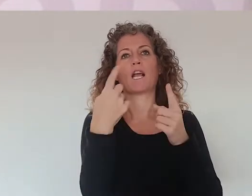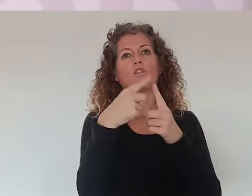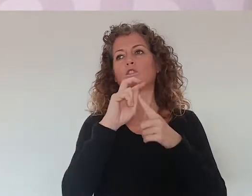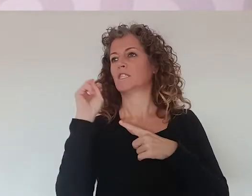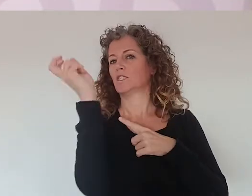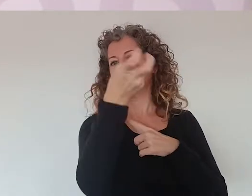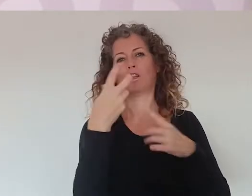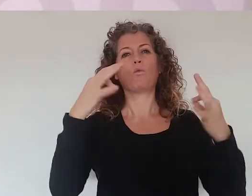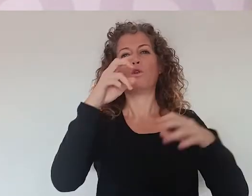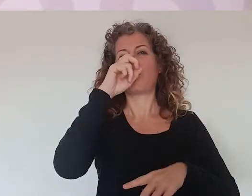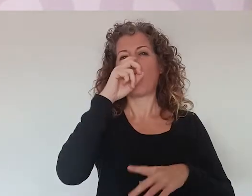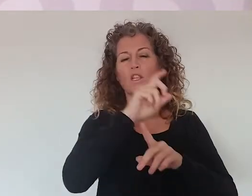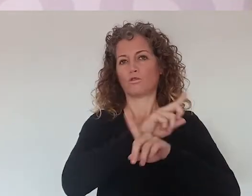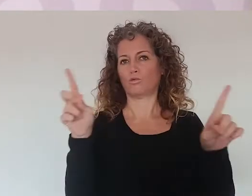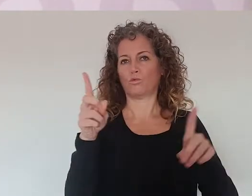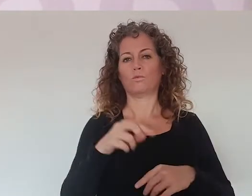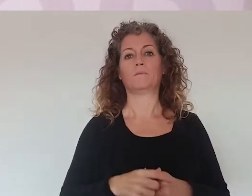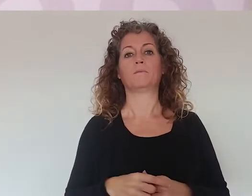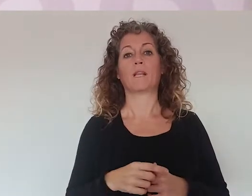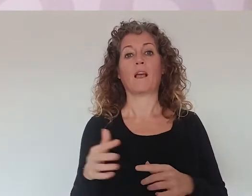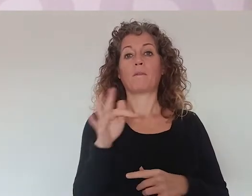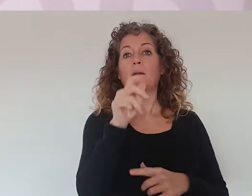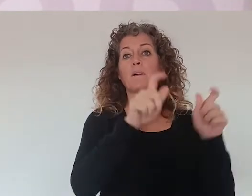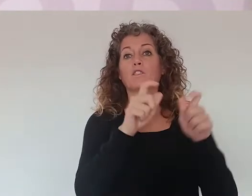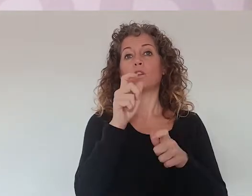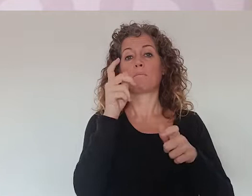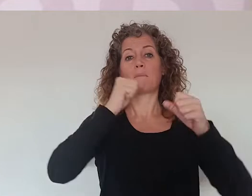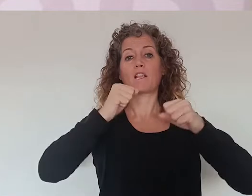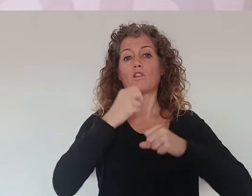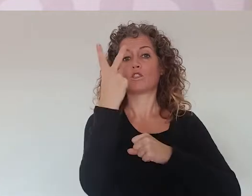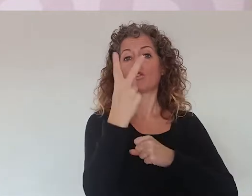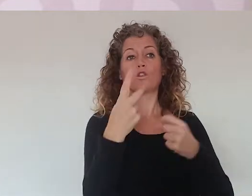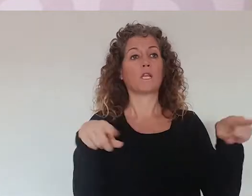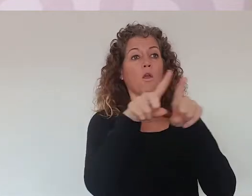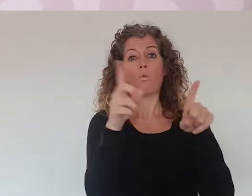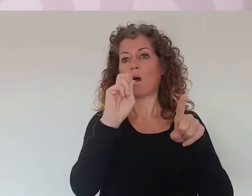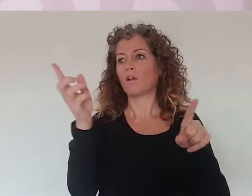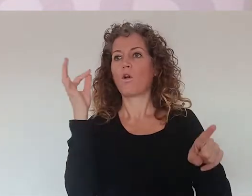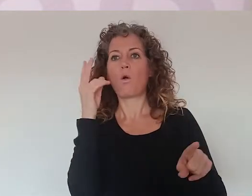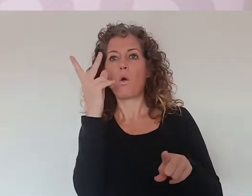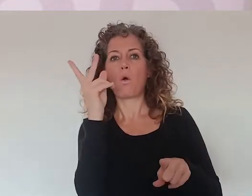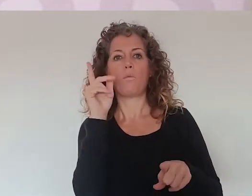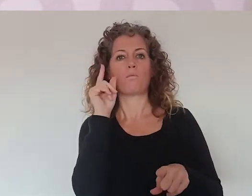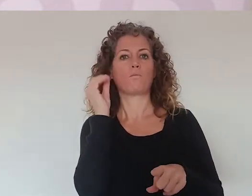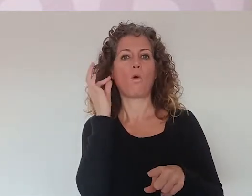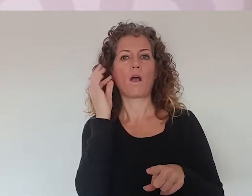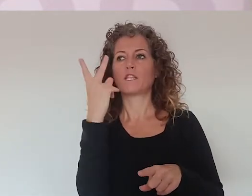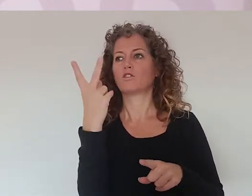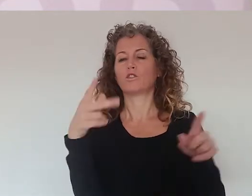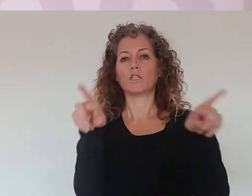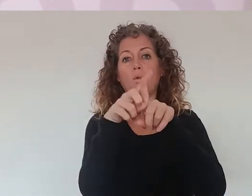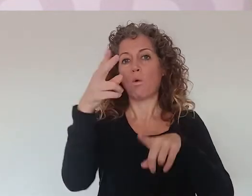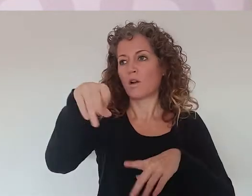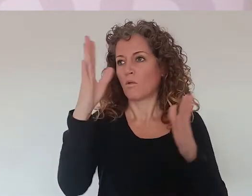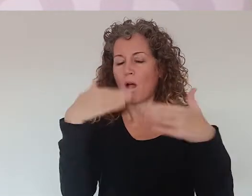muchas más cosas que la edad biológica o cronológica. Y tampoco hay dos personas mayores iguales, como no hay dos mujeres iguales ni hay dos hombres iguales. Es decir, la